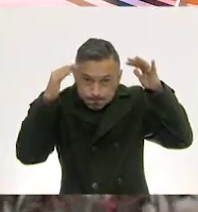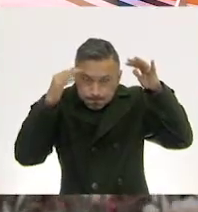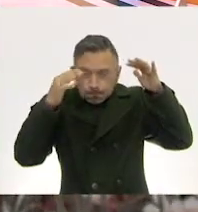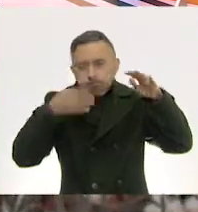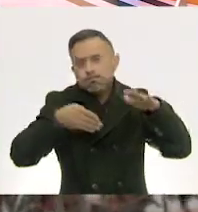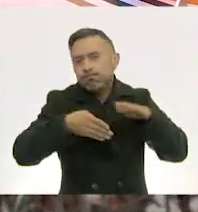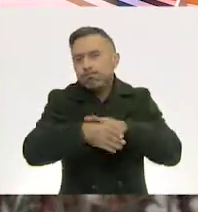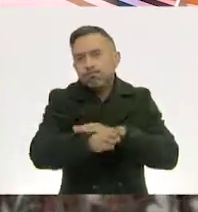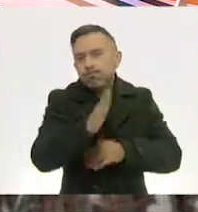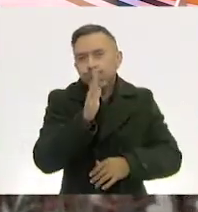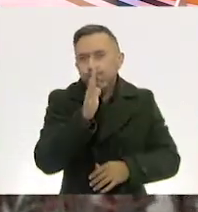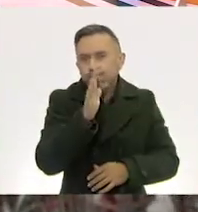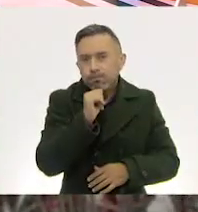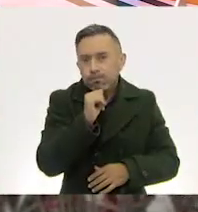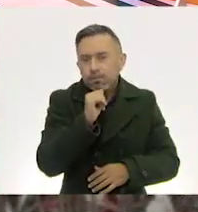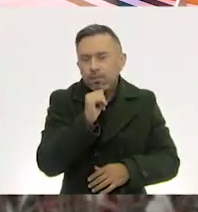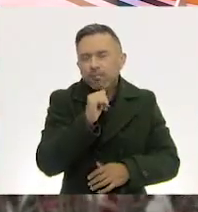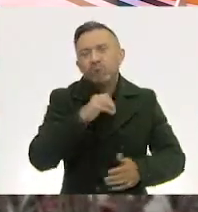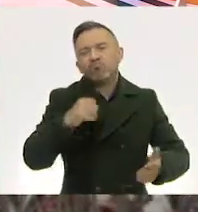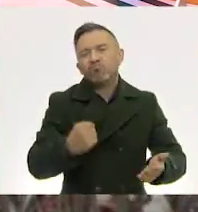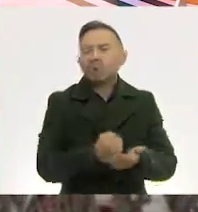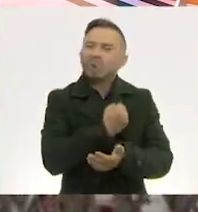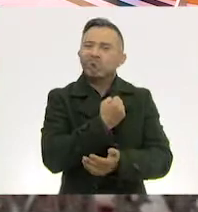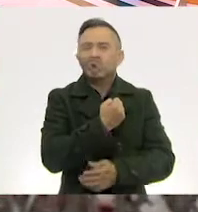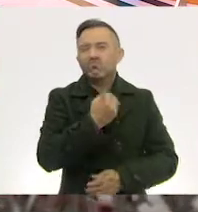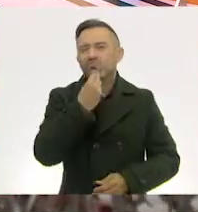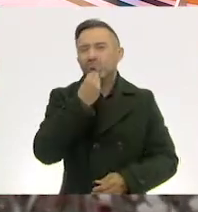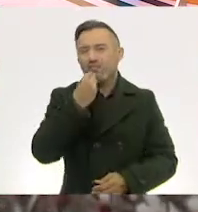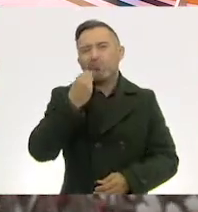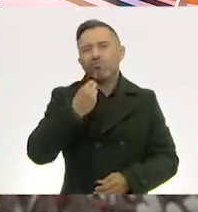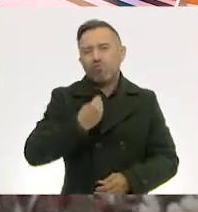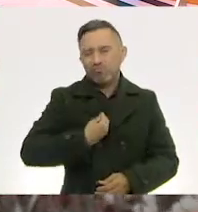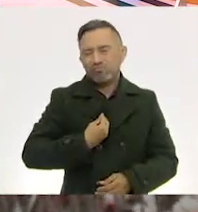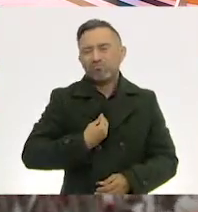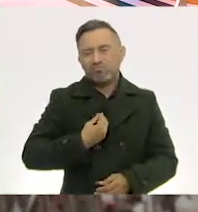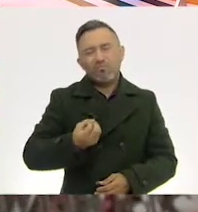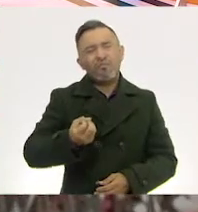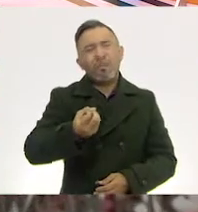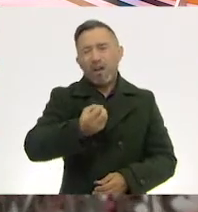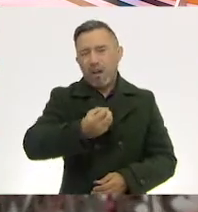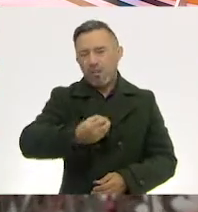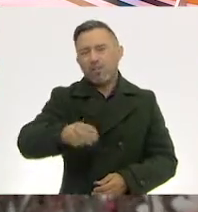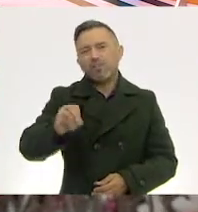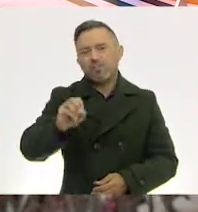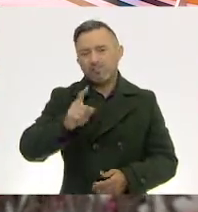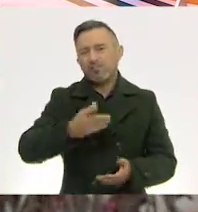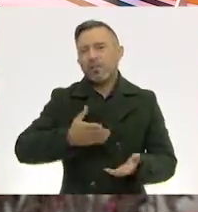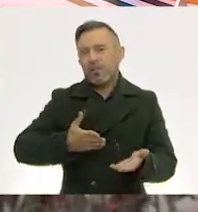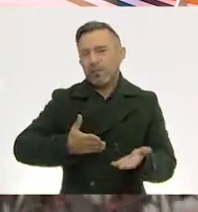pasar. Ni modo. Lo tendremos que atravesar.